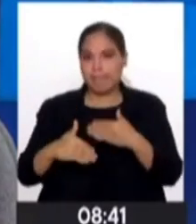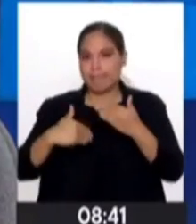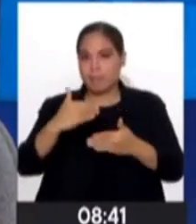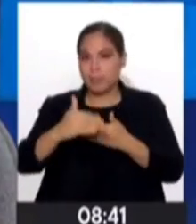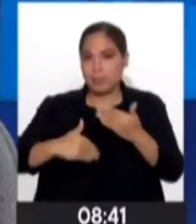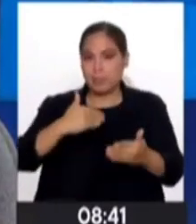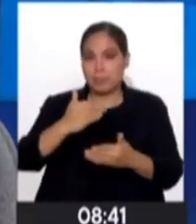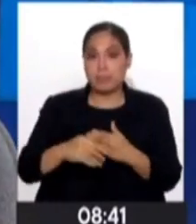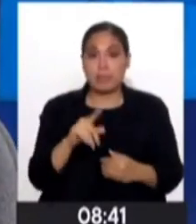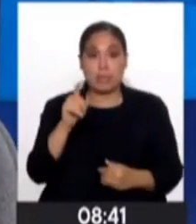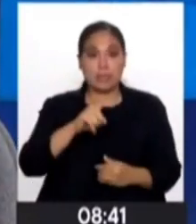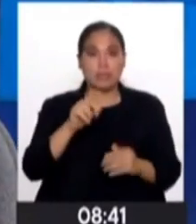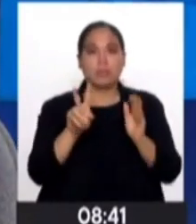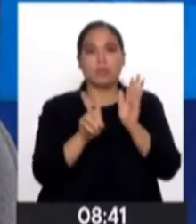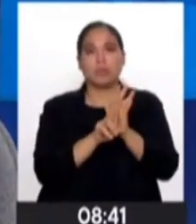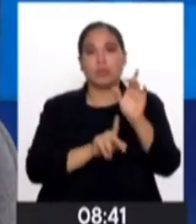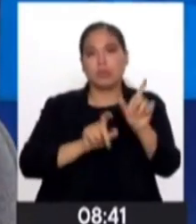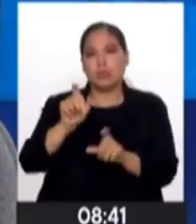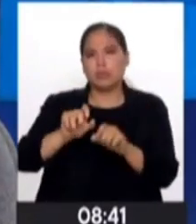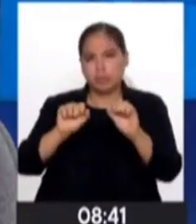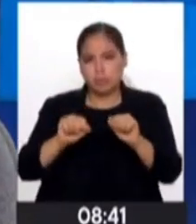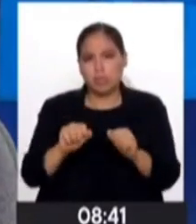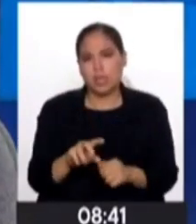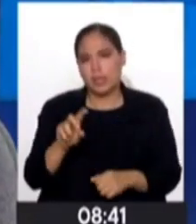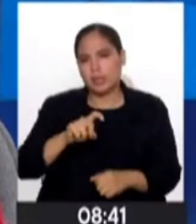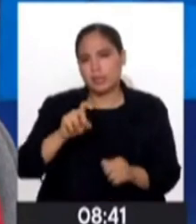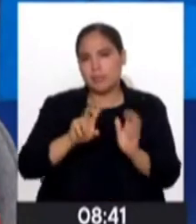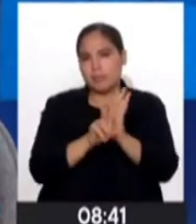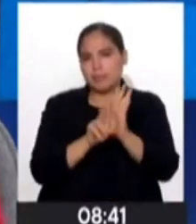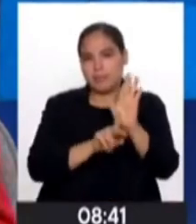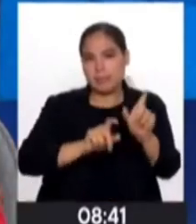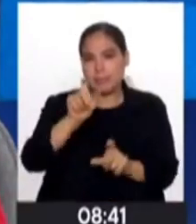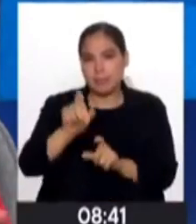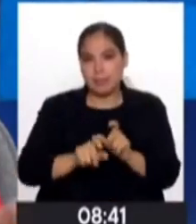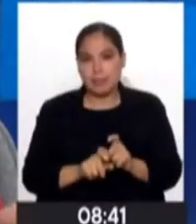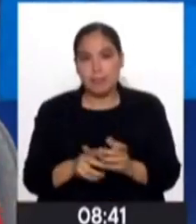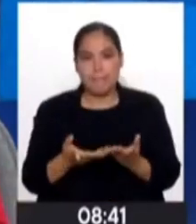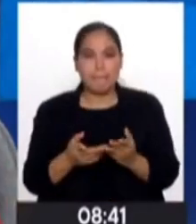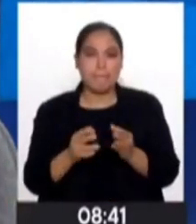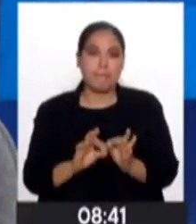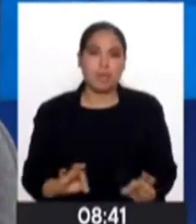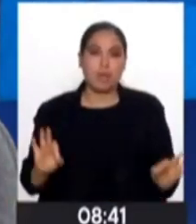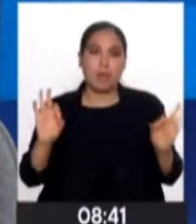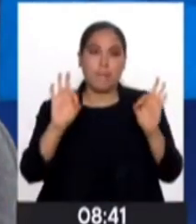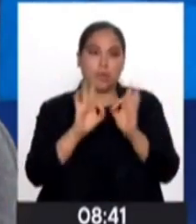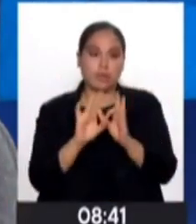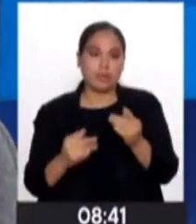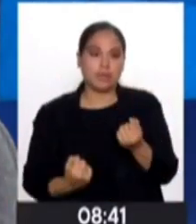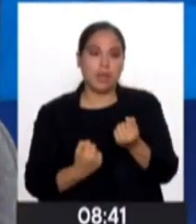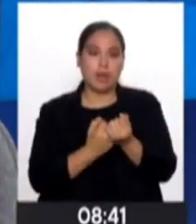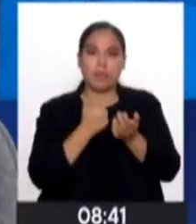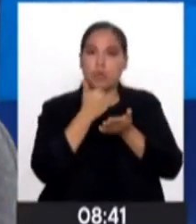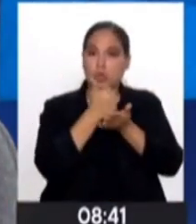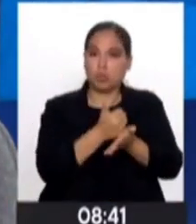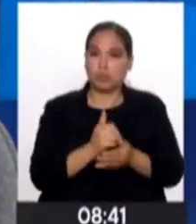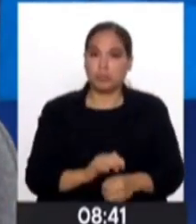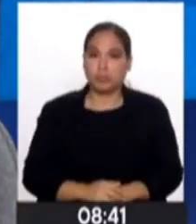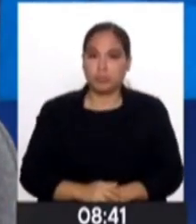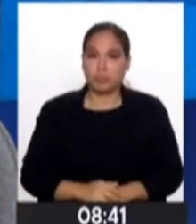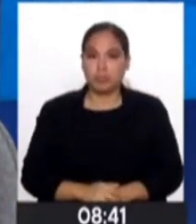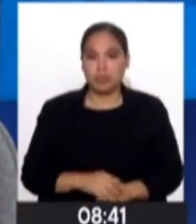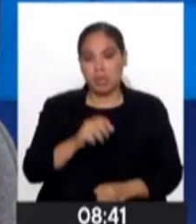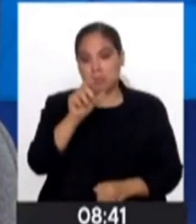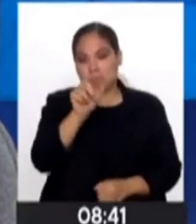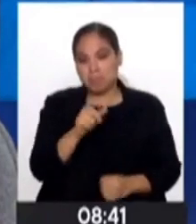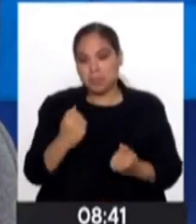Necesitamos, como tú has dicho, voluntarios. Porque siempre es necesario un ojo más, como decimos, no está de más. Alguien que